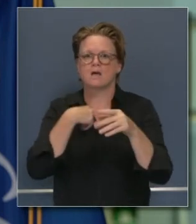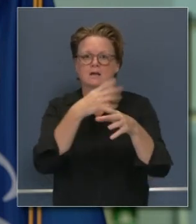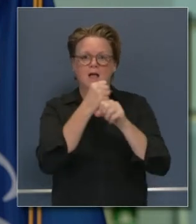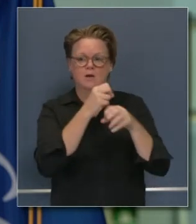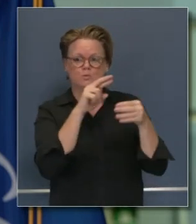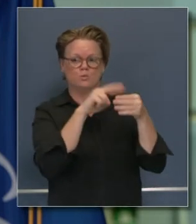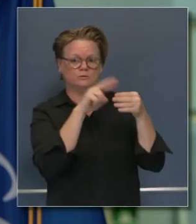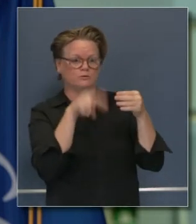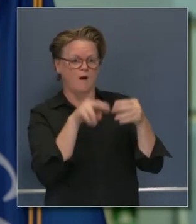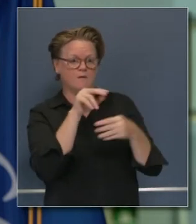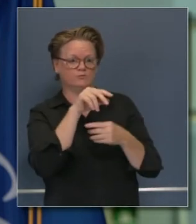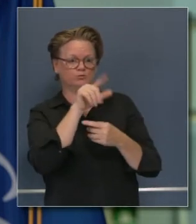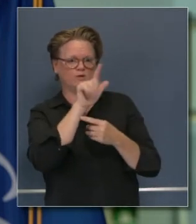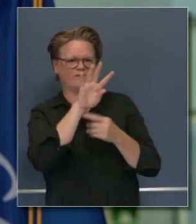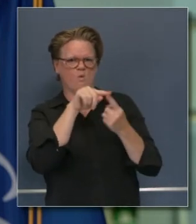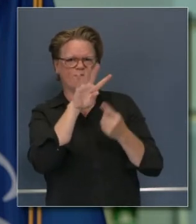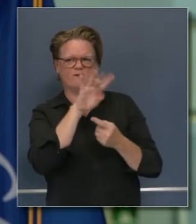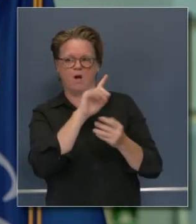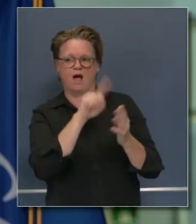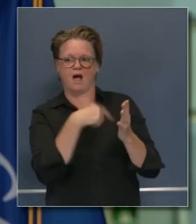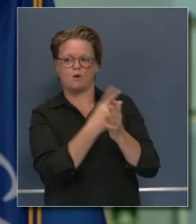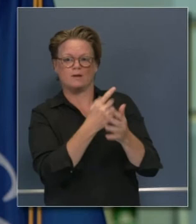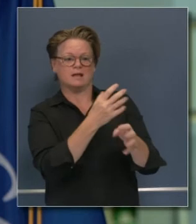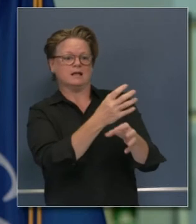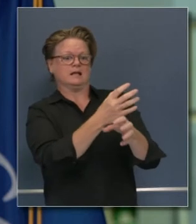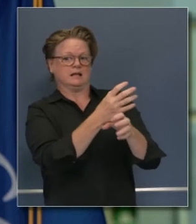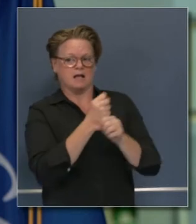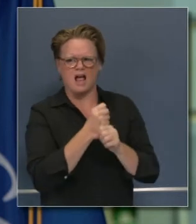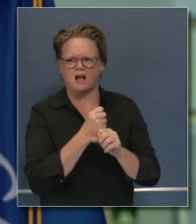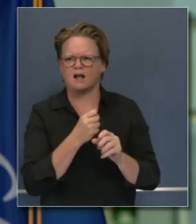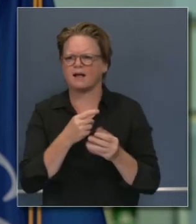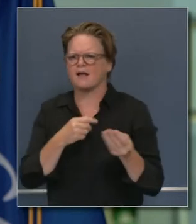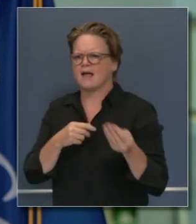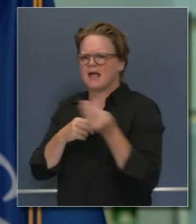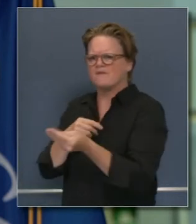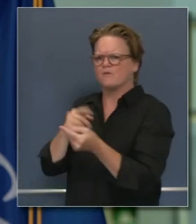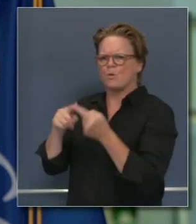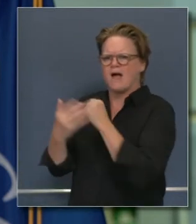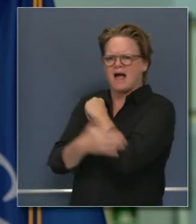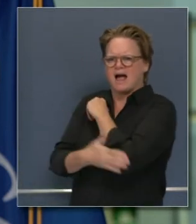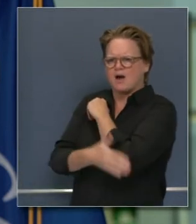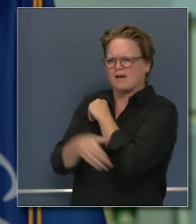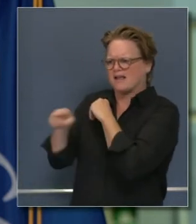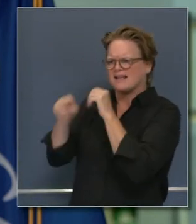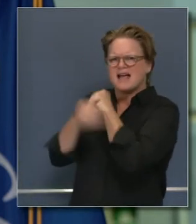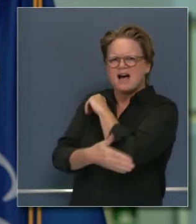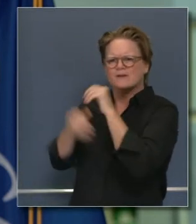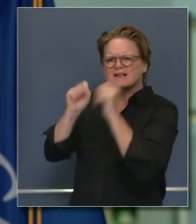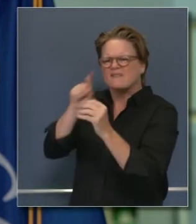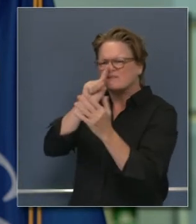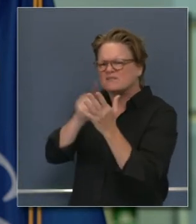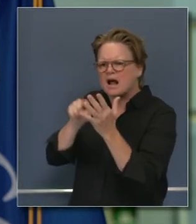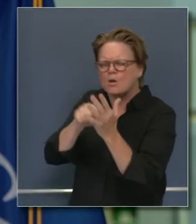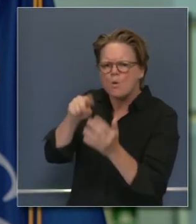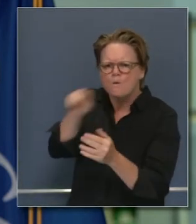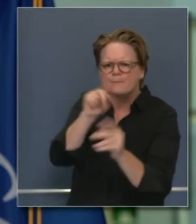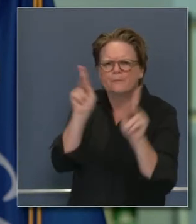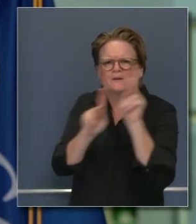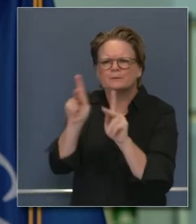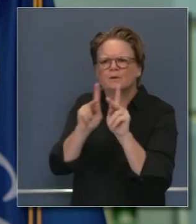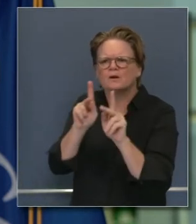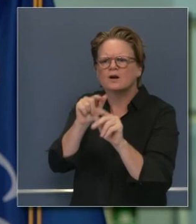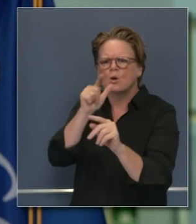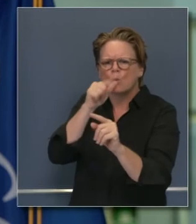48 lo que queremos lograr es 24 horas quiere decir que el resultado llega a las manos del condado aquellos que están haciendo investigación